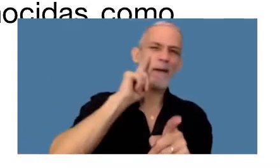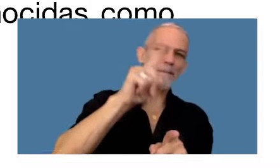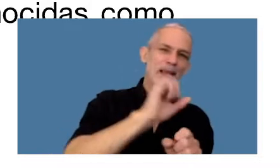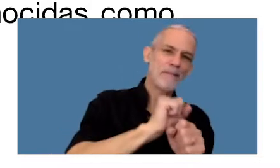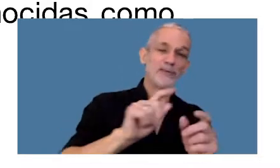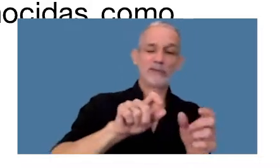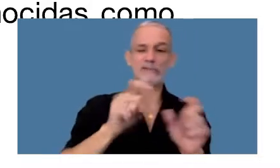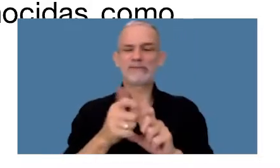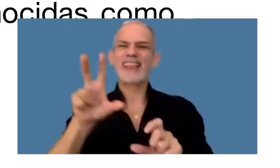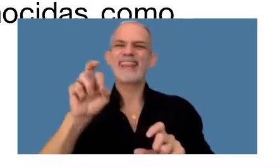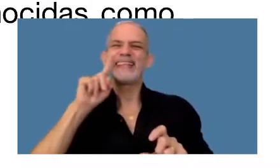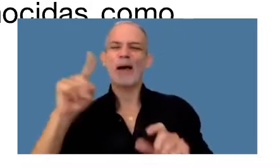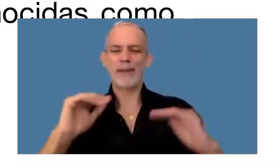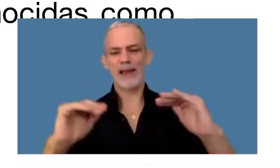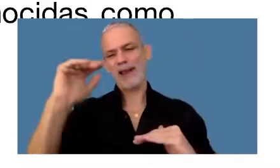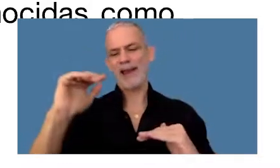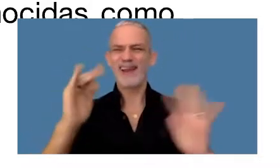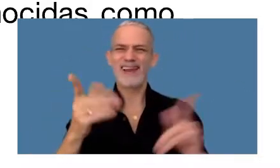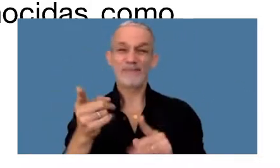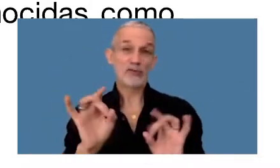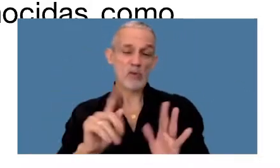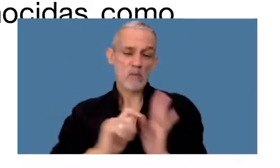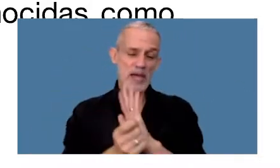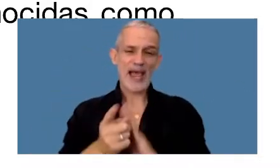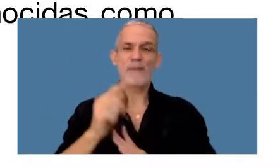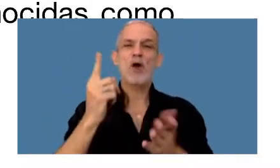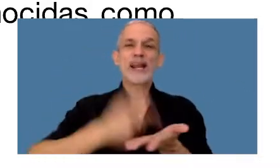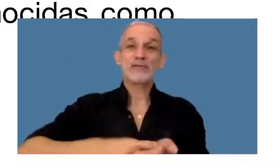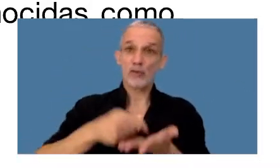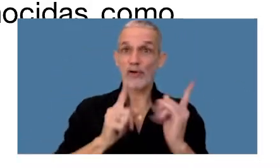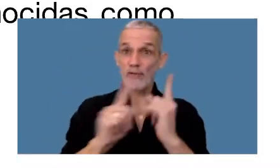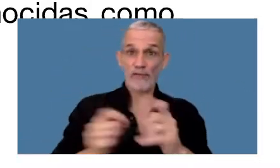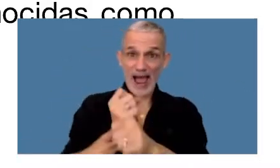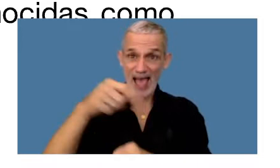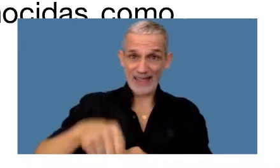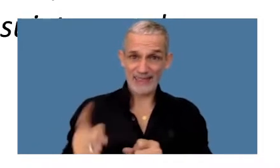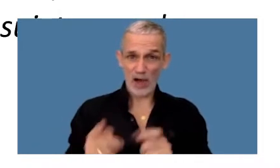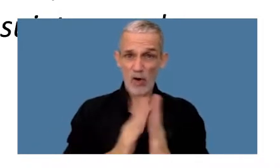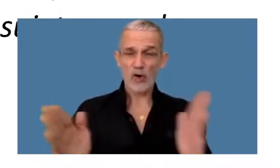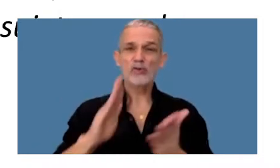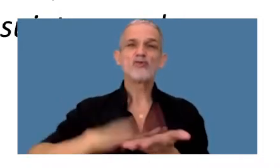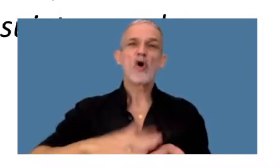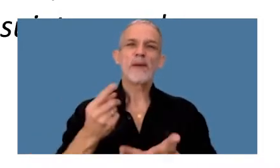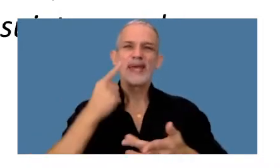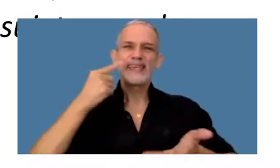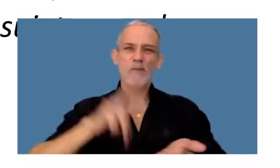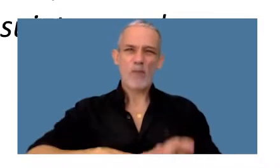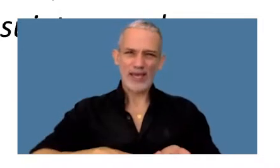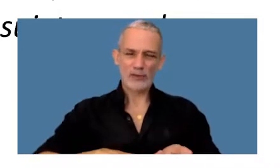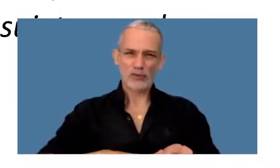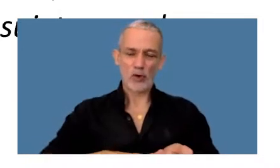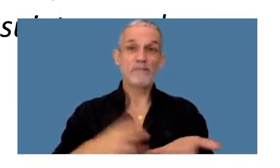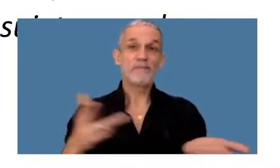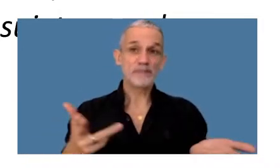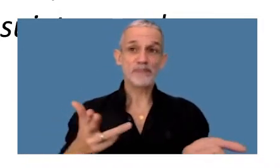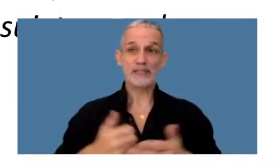pasaron a ser 30.000 Entonces esa es la resolución que hoy está vigente en la materia de estudio y vale la